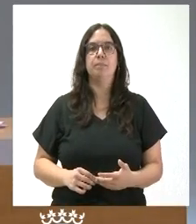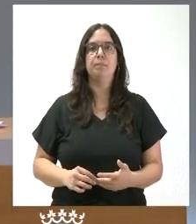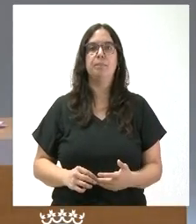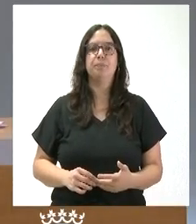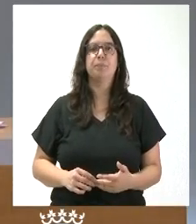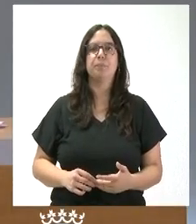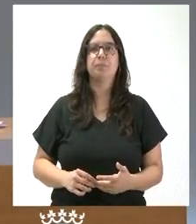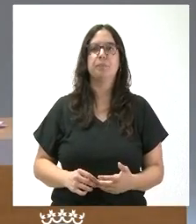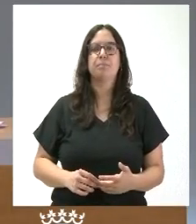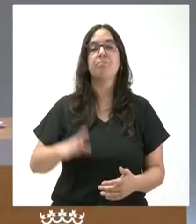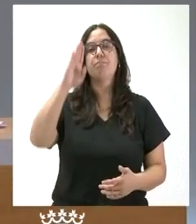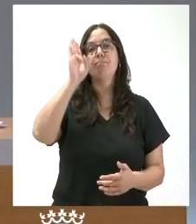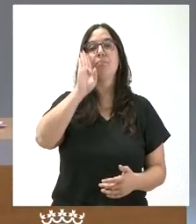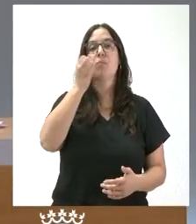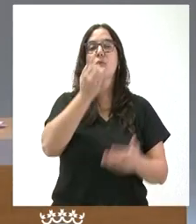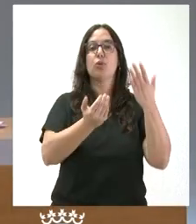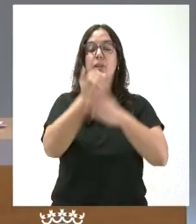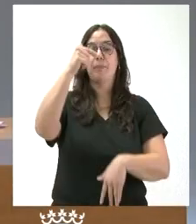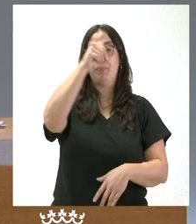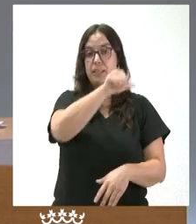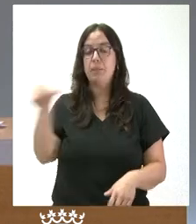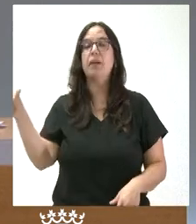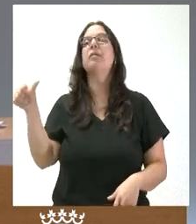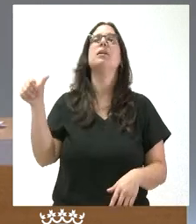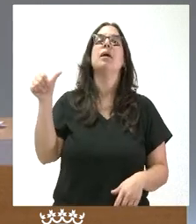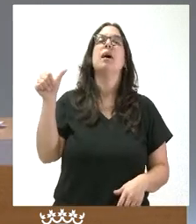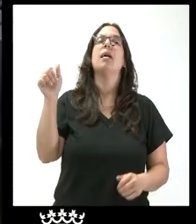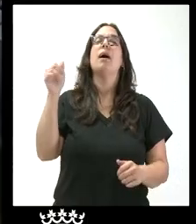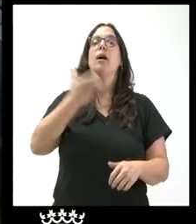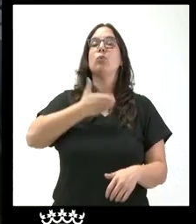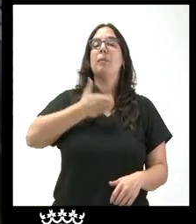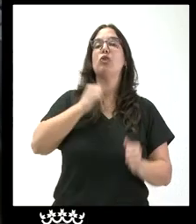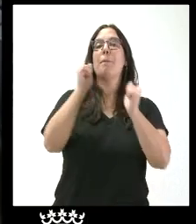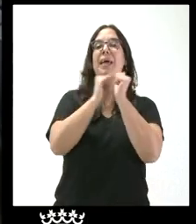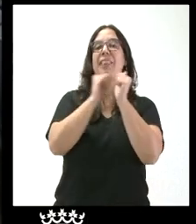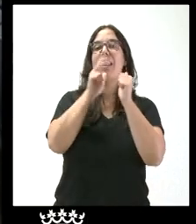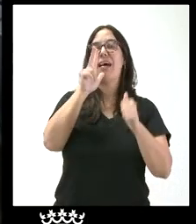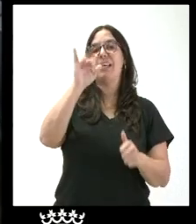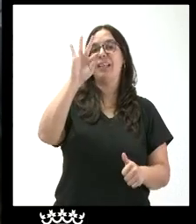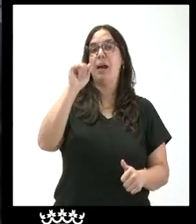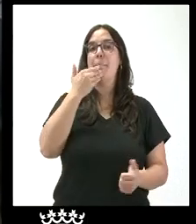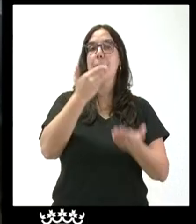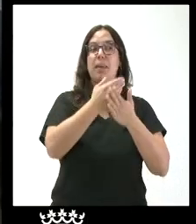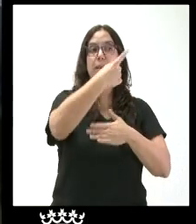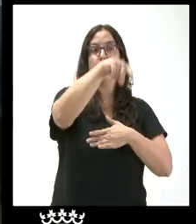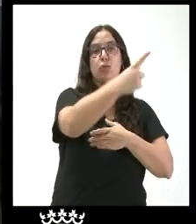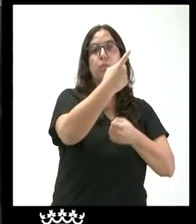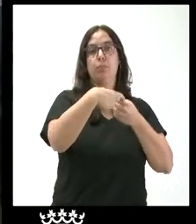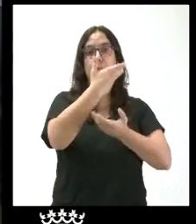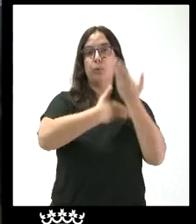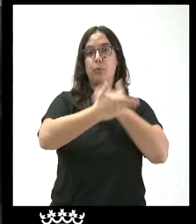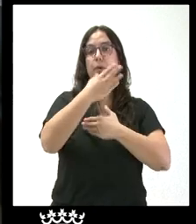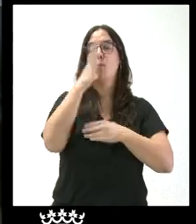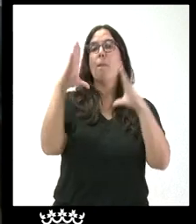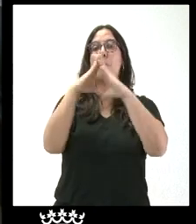Hola, buenos días. Esta semana, el Ayuntamiento de Piedraíta les ha solicitado su intervención para que se devuelvan unas obras extraídas del monasterio de la